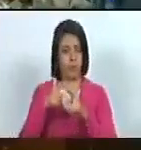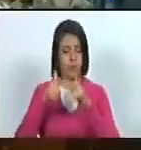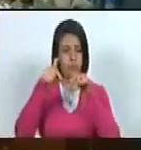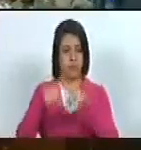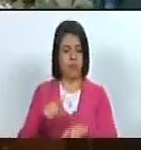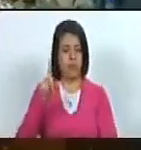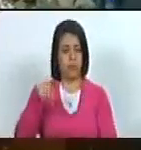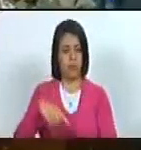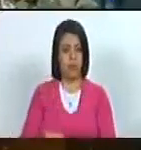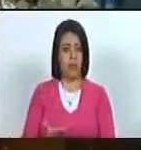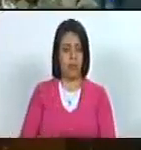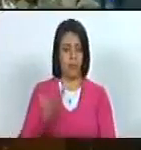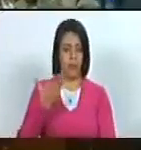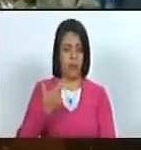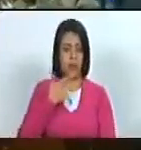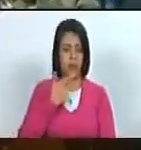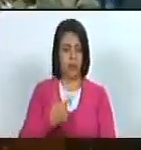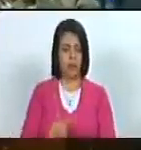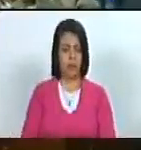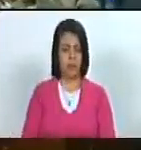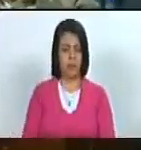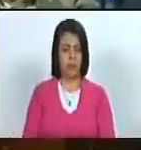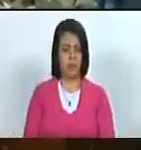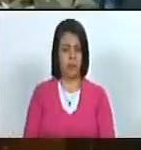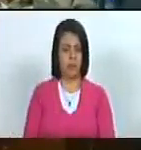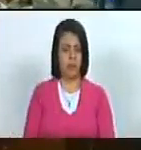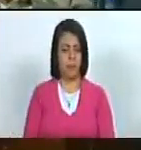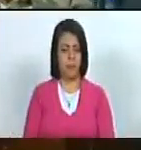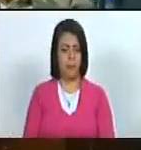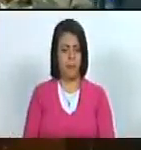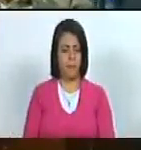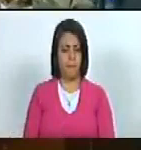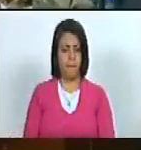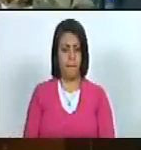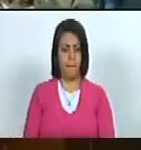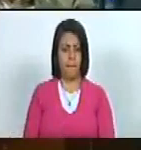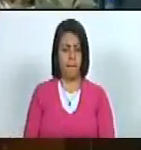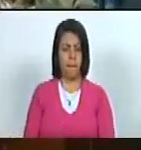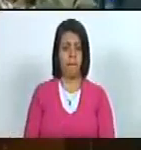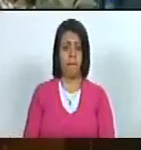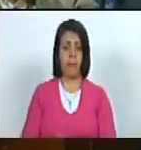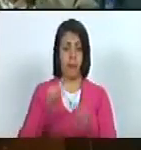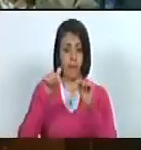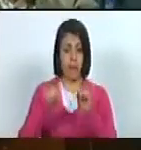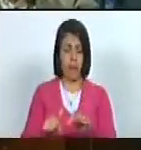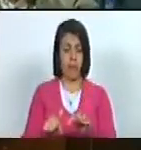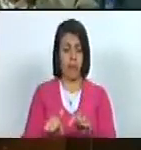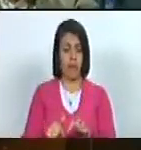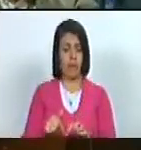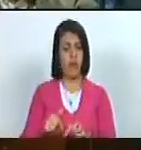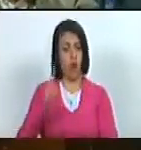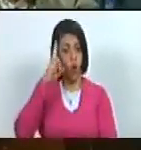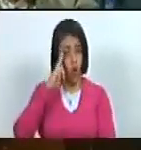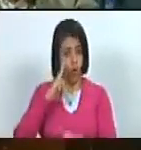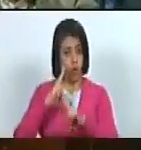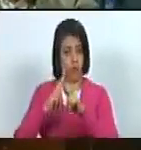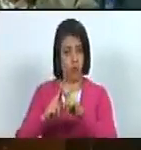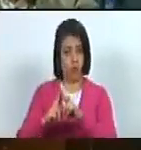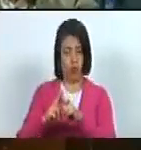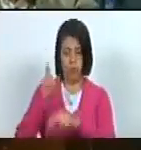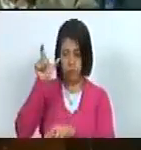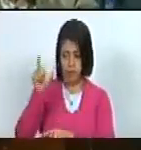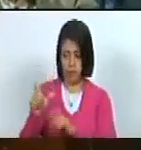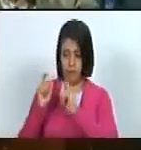que también es importante resaltar que que que que esta mención que se le está haciendo esta